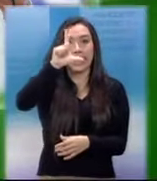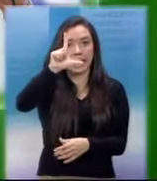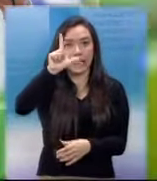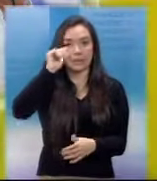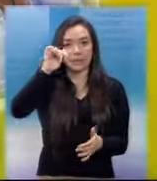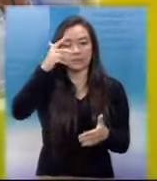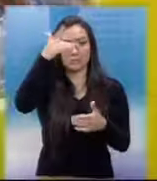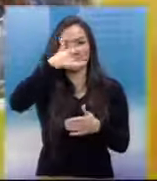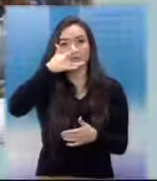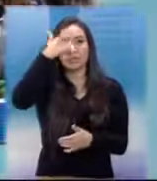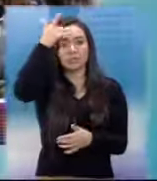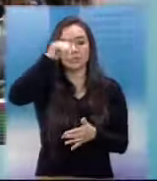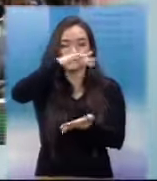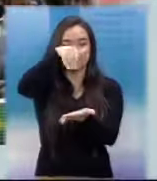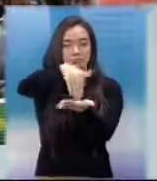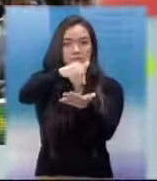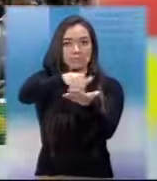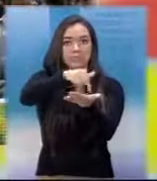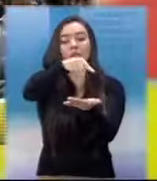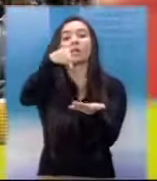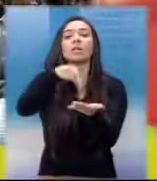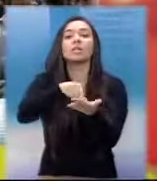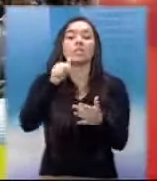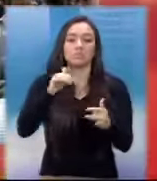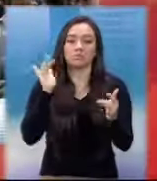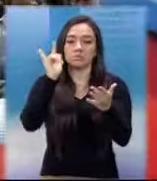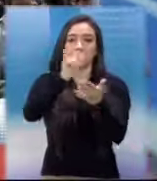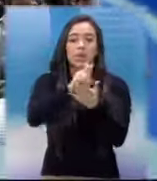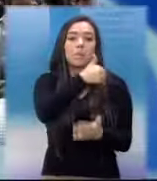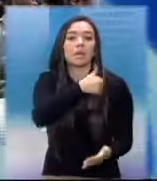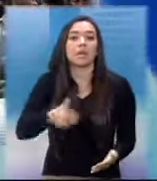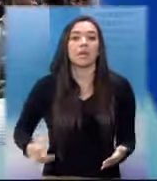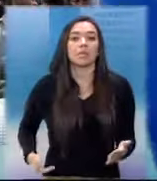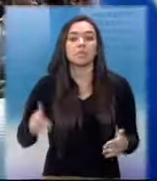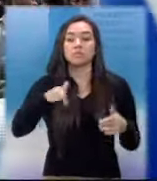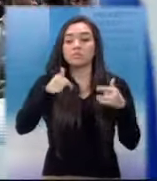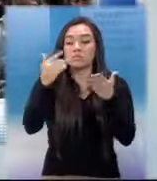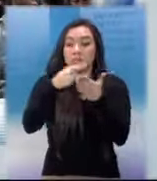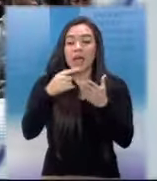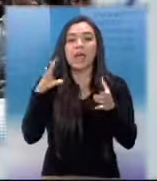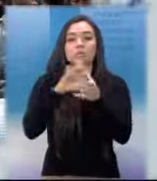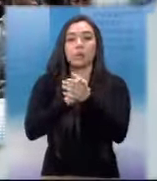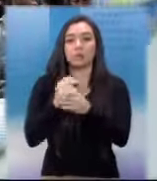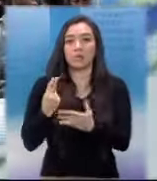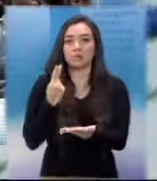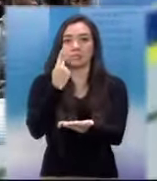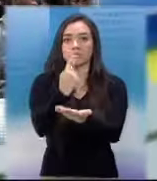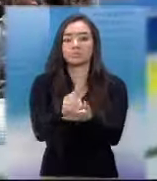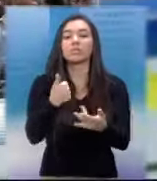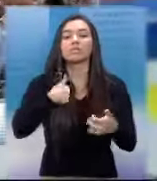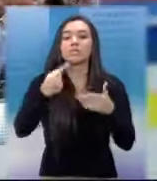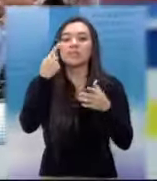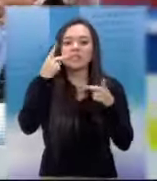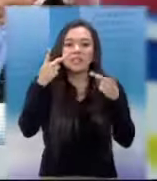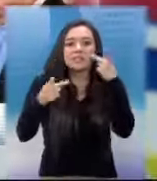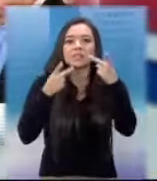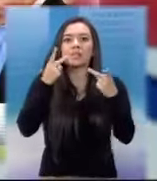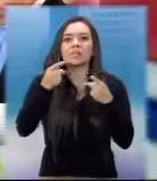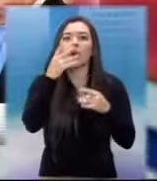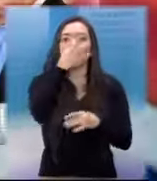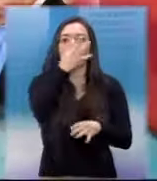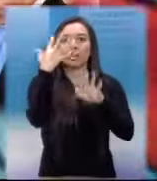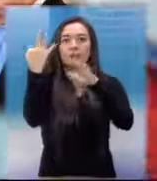Fernando Carrera, el titular de la cartera de la defensa y el ministro de Agricultura, Elmer López, para una visita de estado de 48